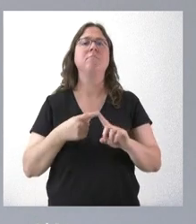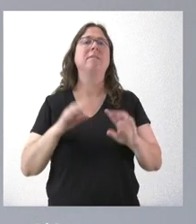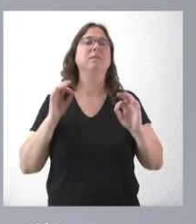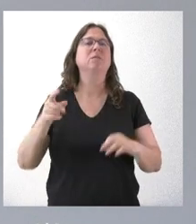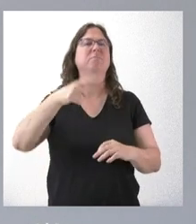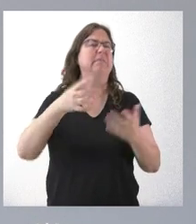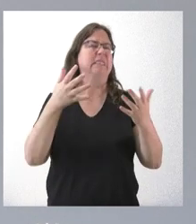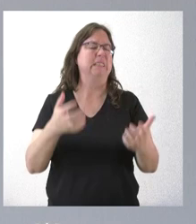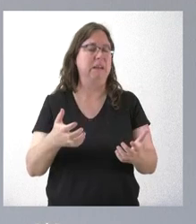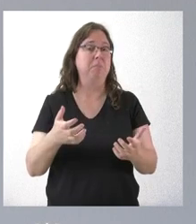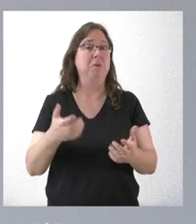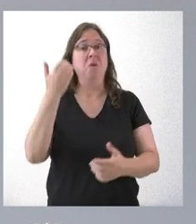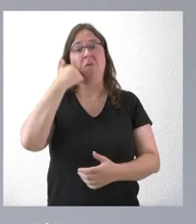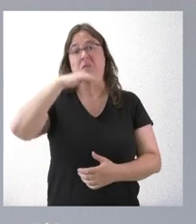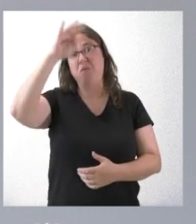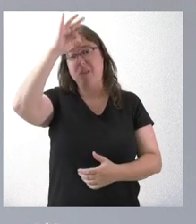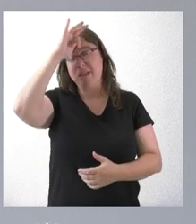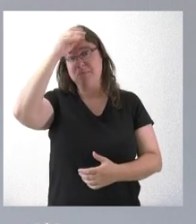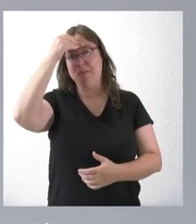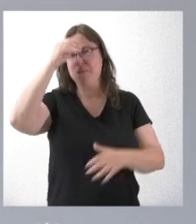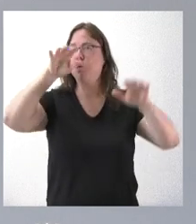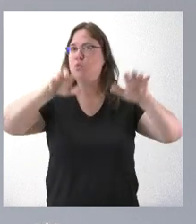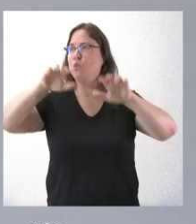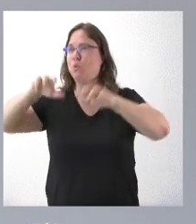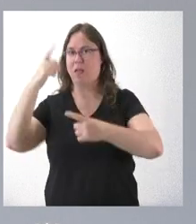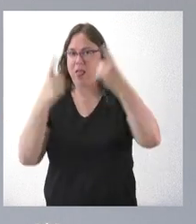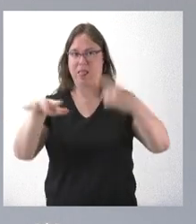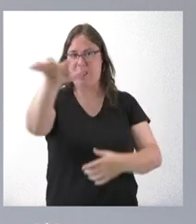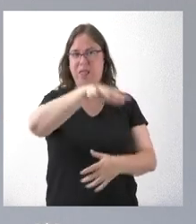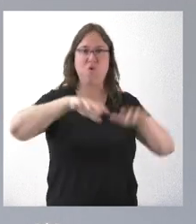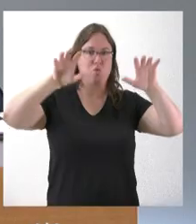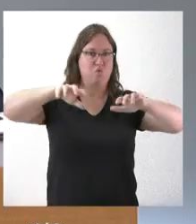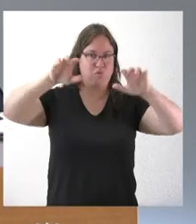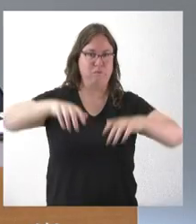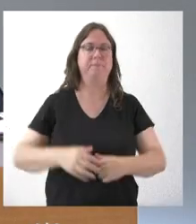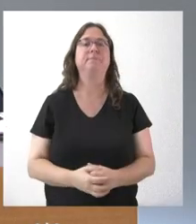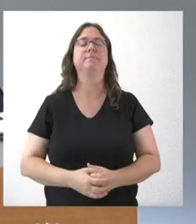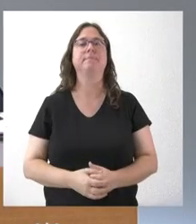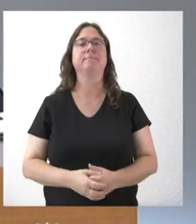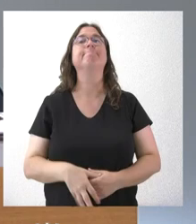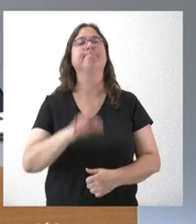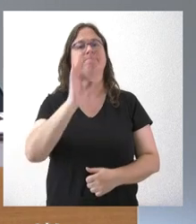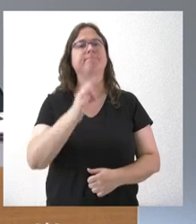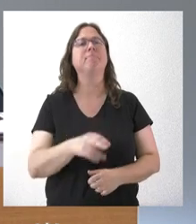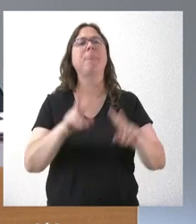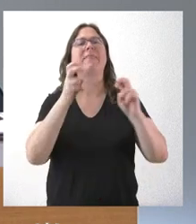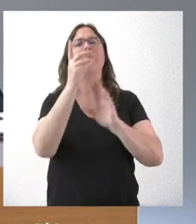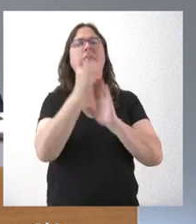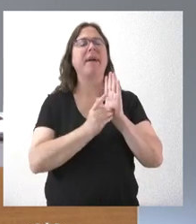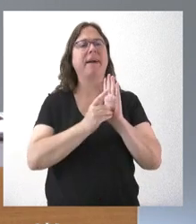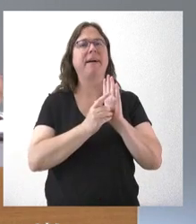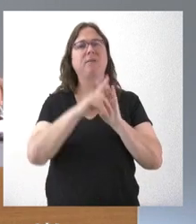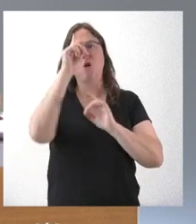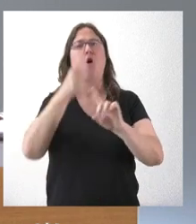se queda. Lo que pasa es que, bueno, el fin de semana esperamos lluvias en varios puntos de nuestra comunidad. Sí, sobre el decreto no sé si uno de los